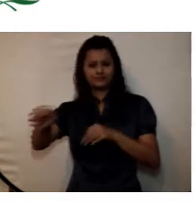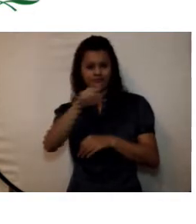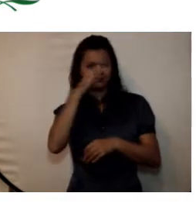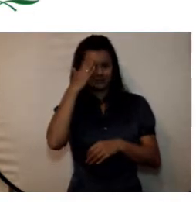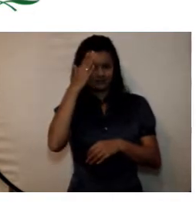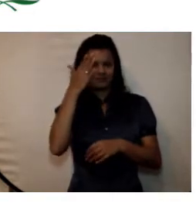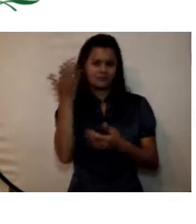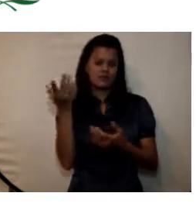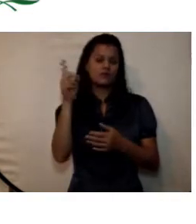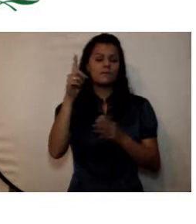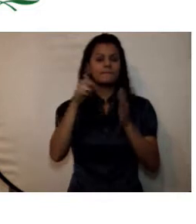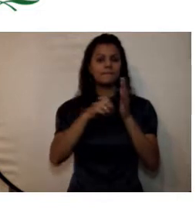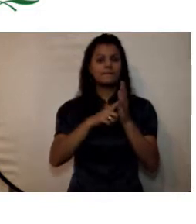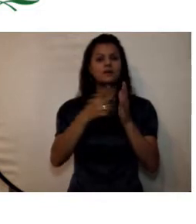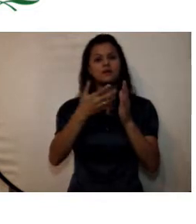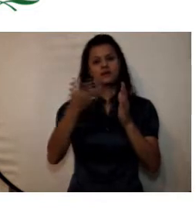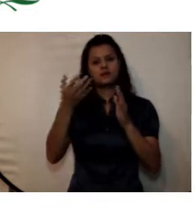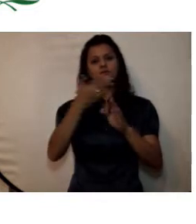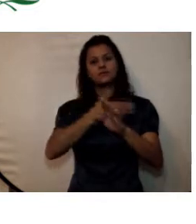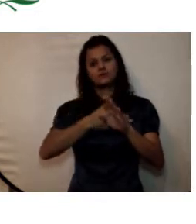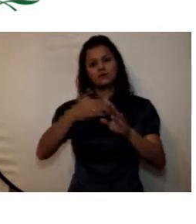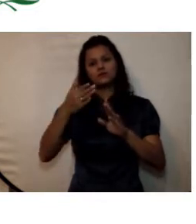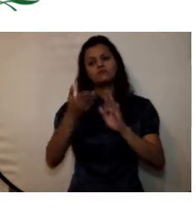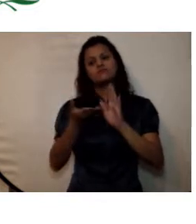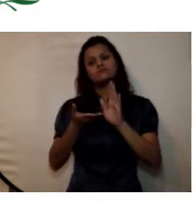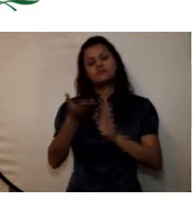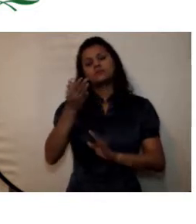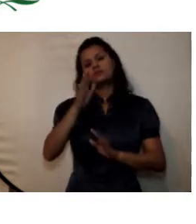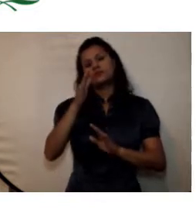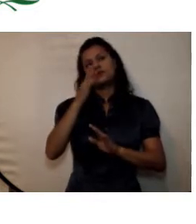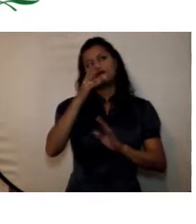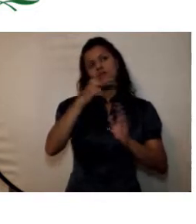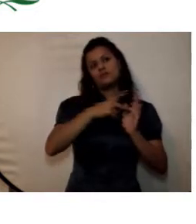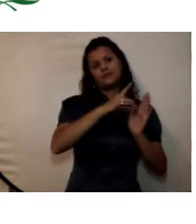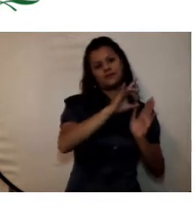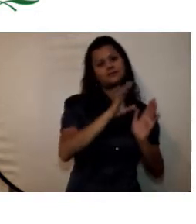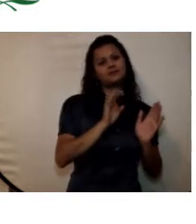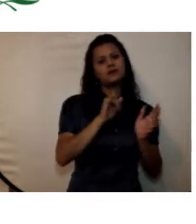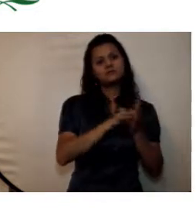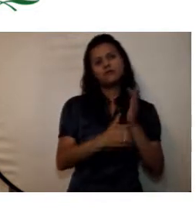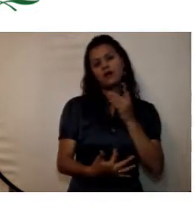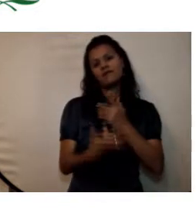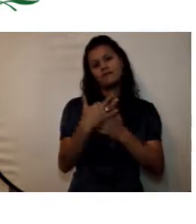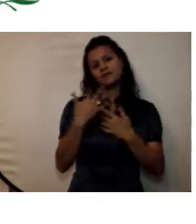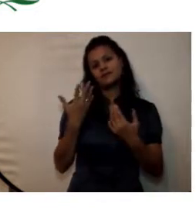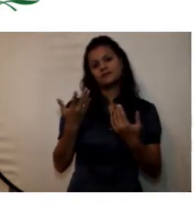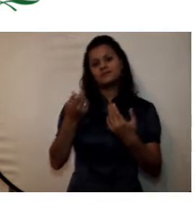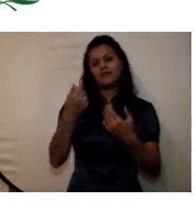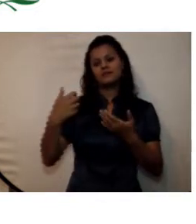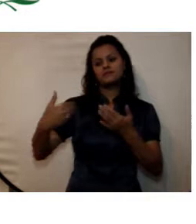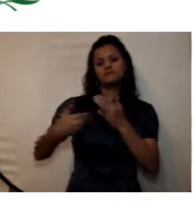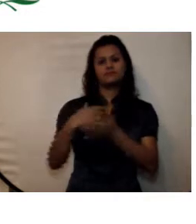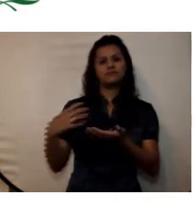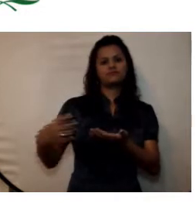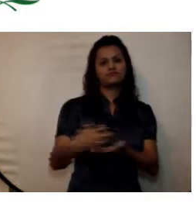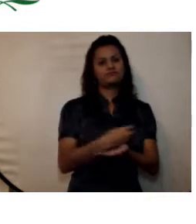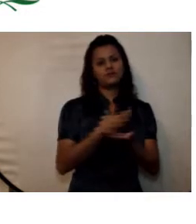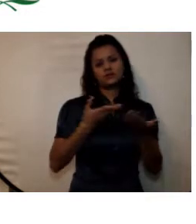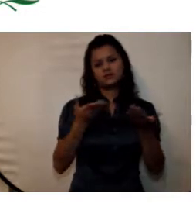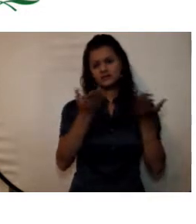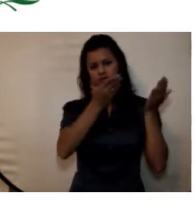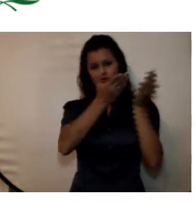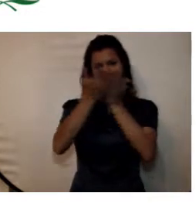el año 2015 esto tuvo un efecto por supuesto en los ingresos por servicios educativos y el de